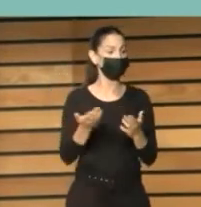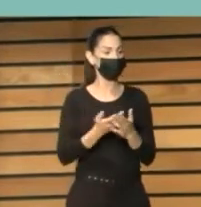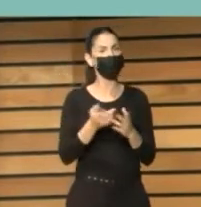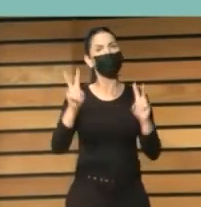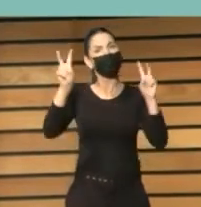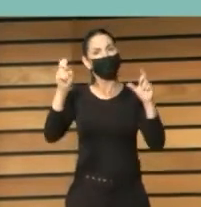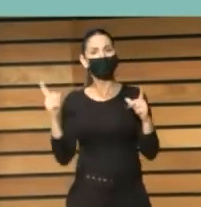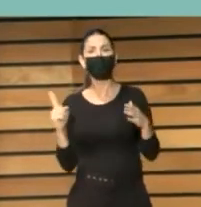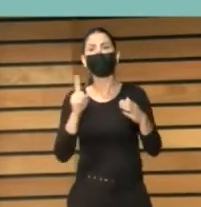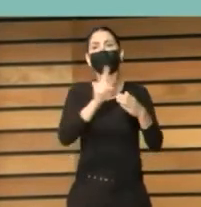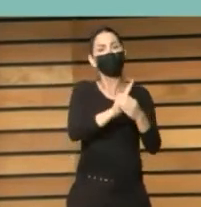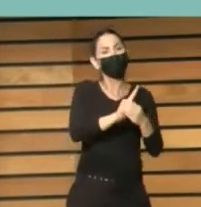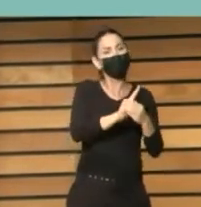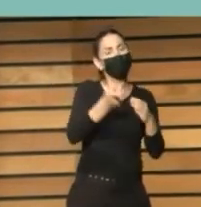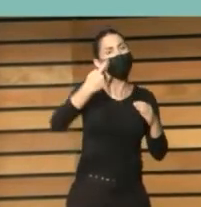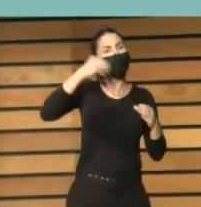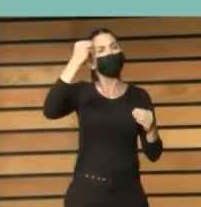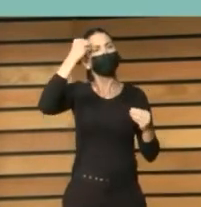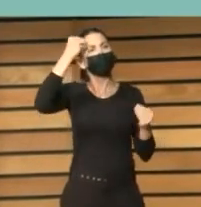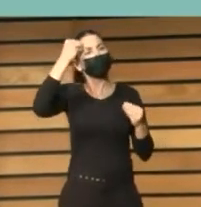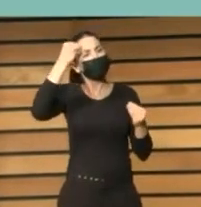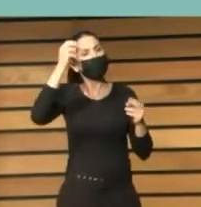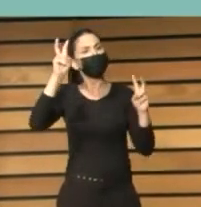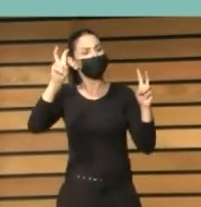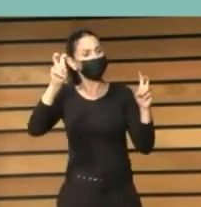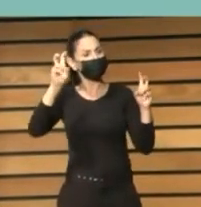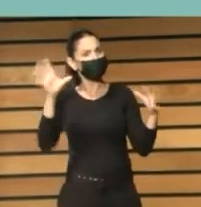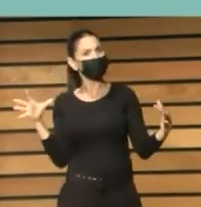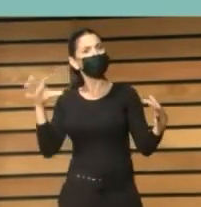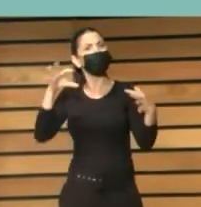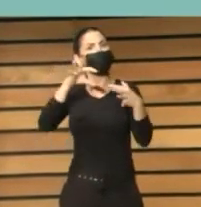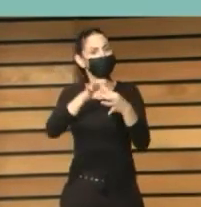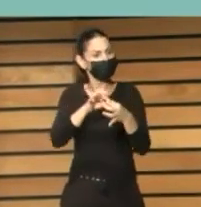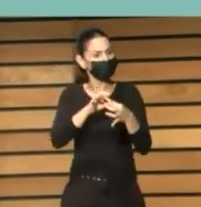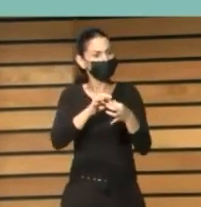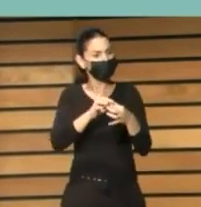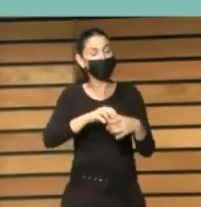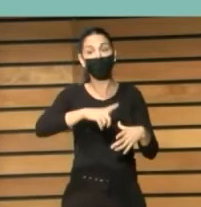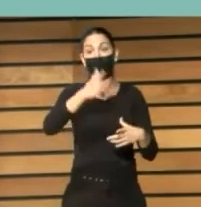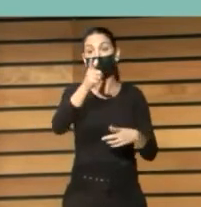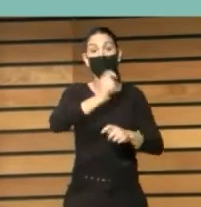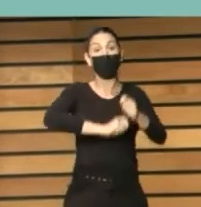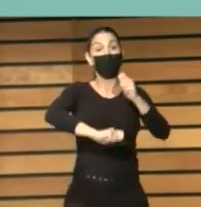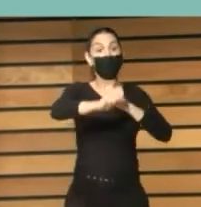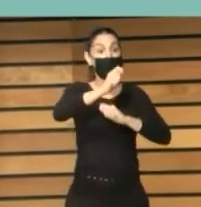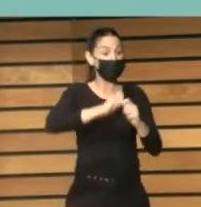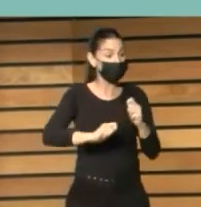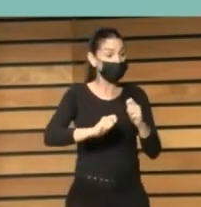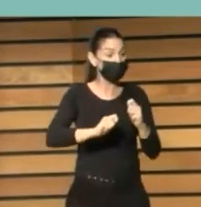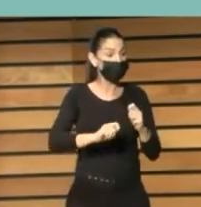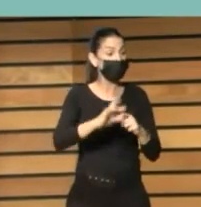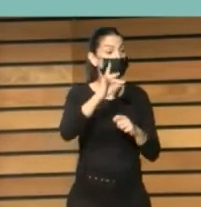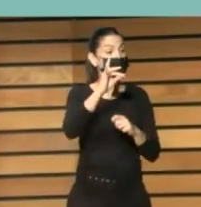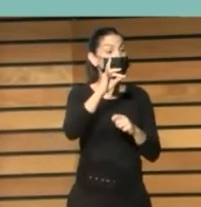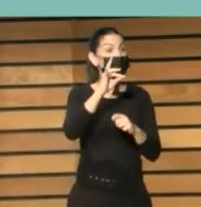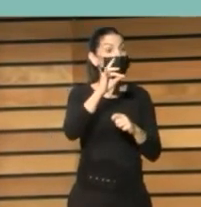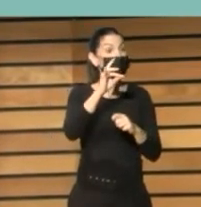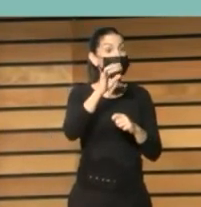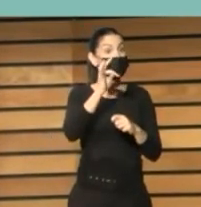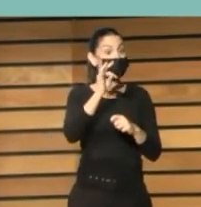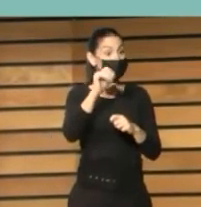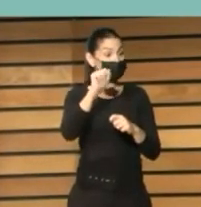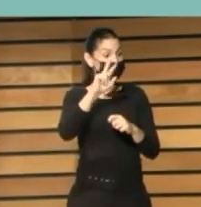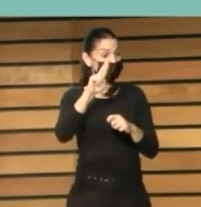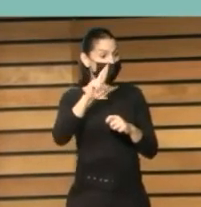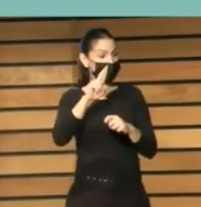dijimos y por qué no pues al universo entero e invitamos a la asociación Star Wars de Gran Canaria ya vean ustedes ahí en